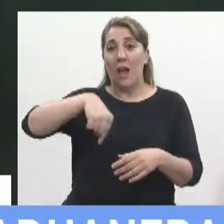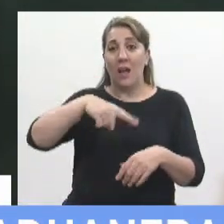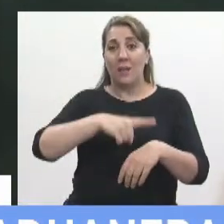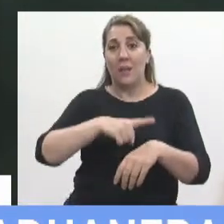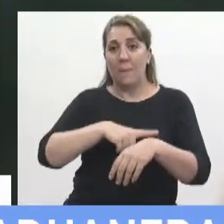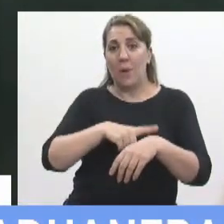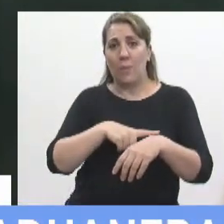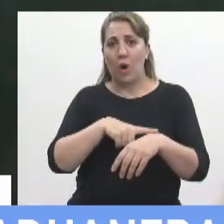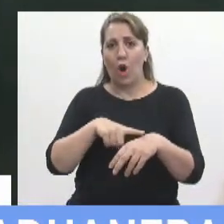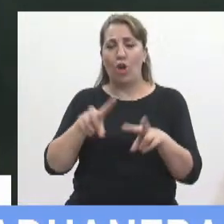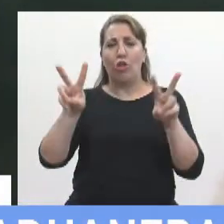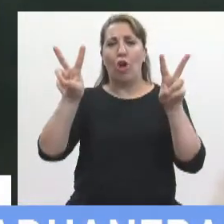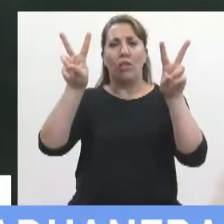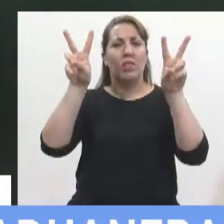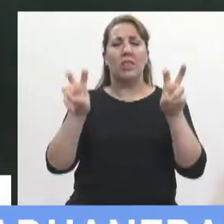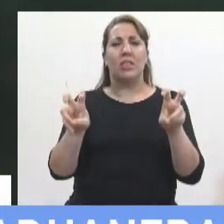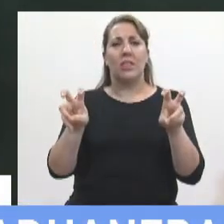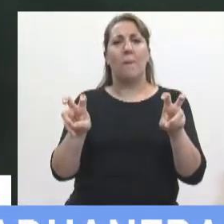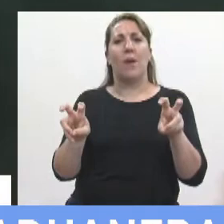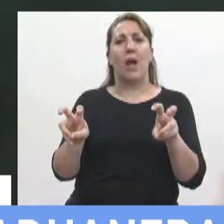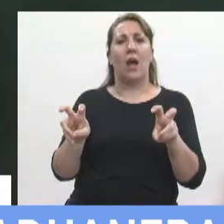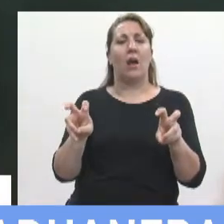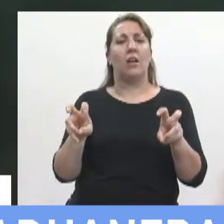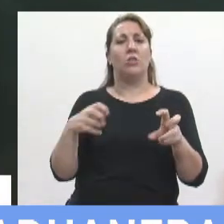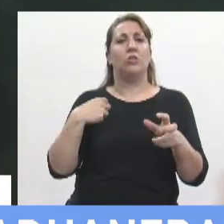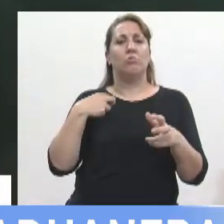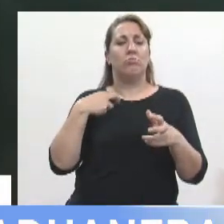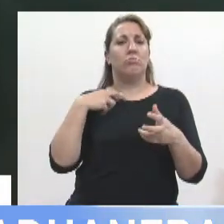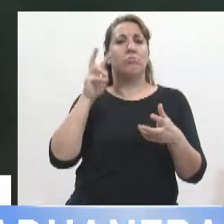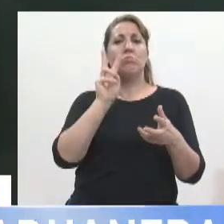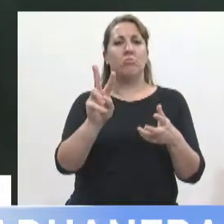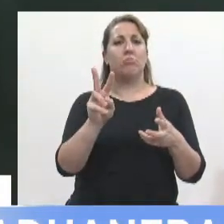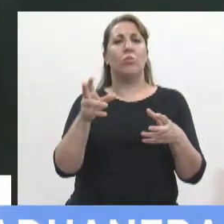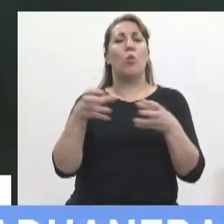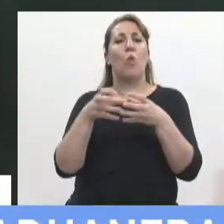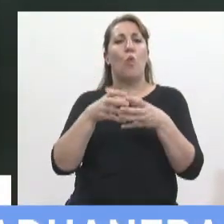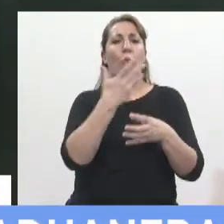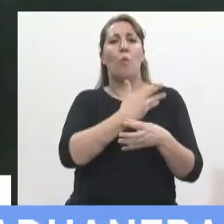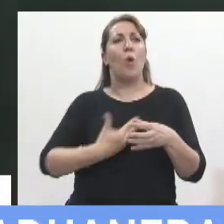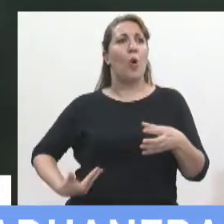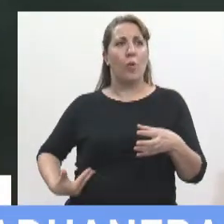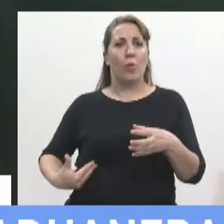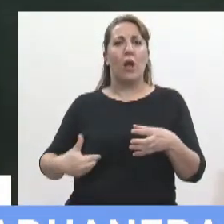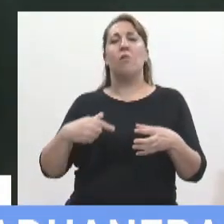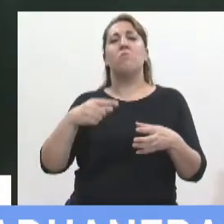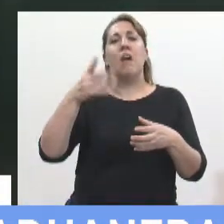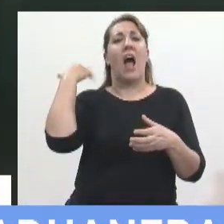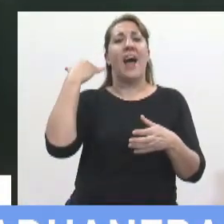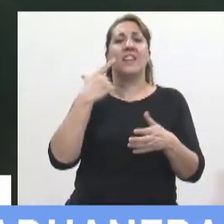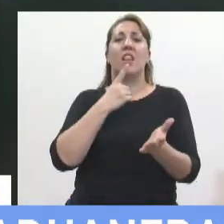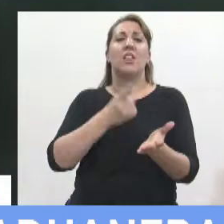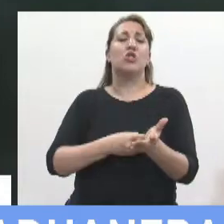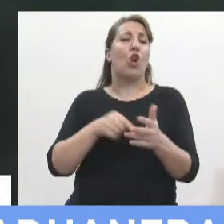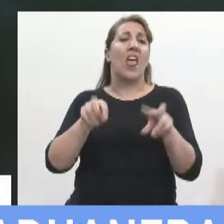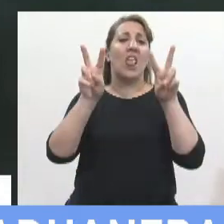a un tema donde yo había visualizado que el oficialismo había decidido de esto no se habla y